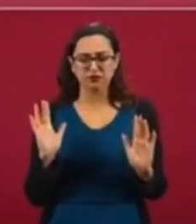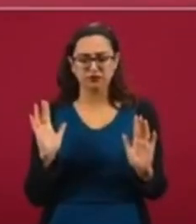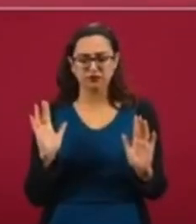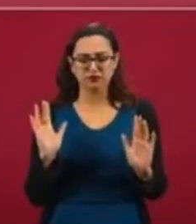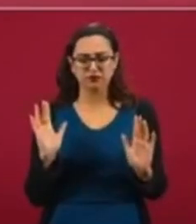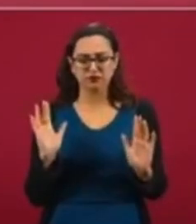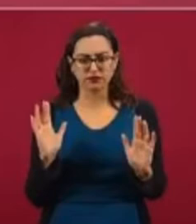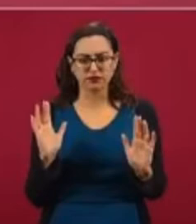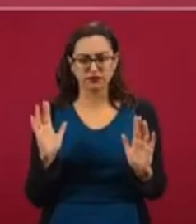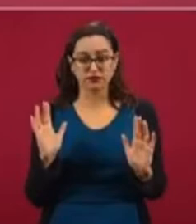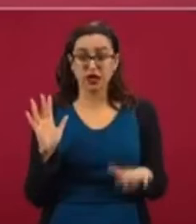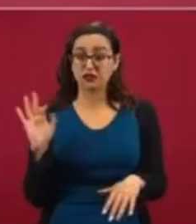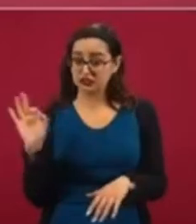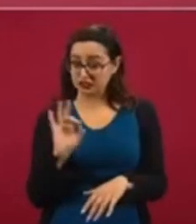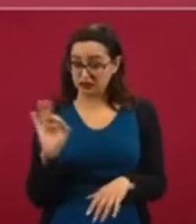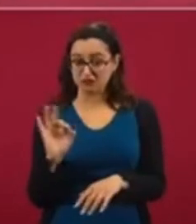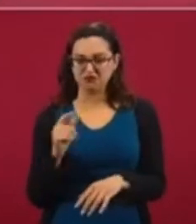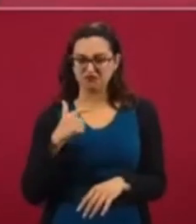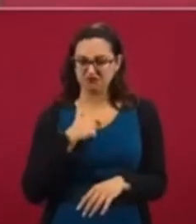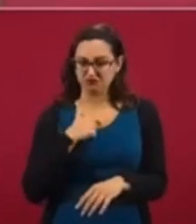incluso con exceso,